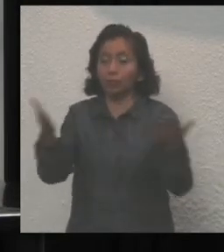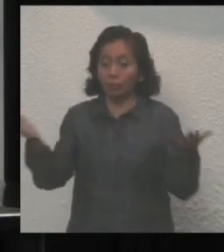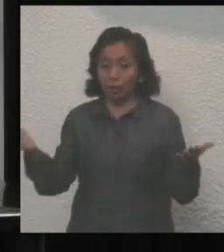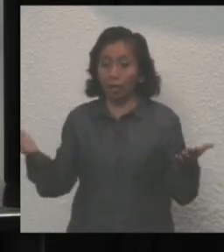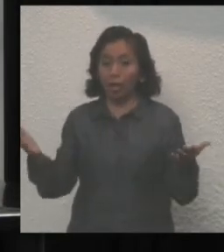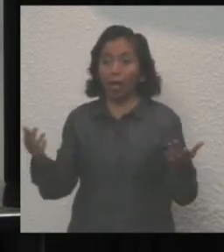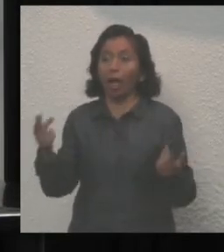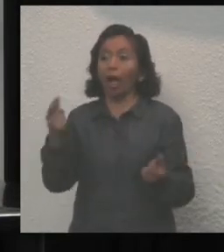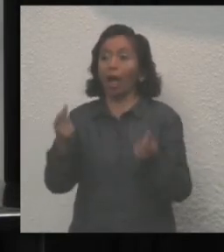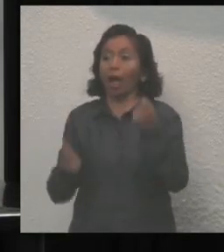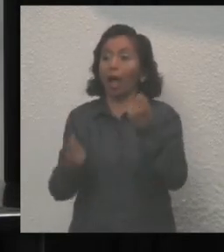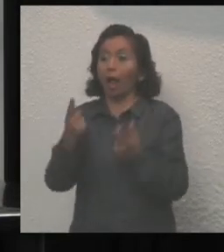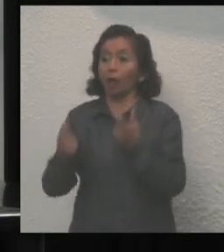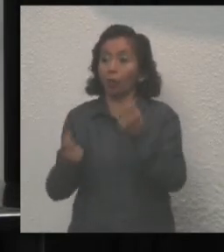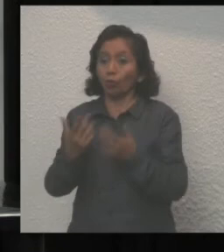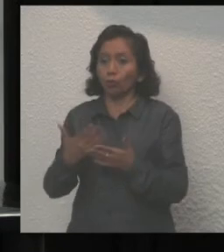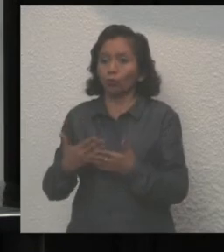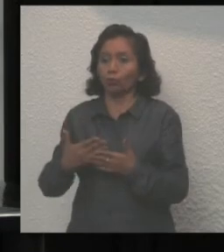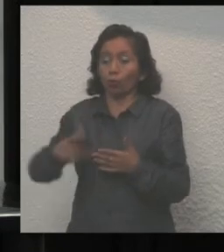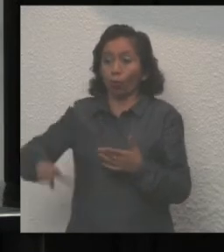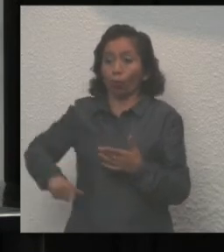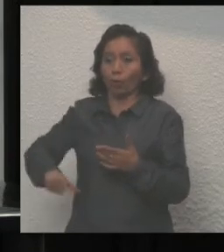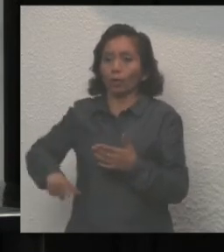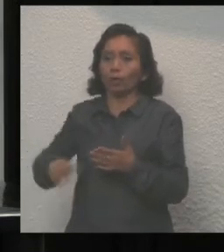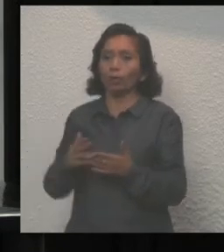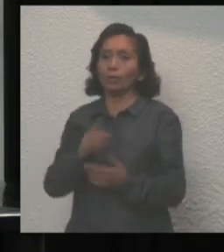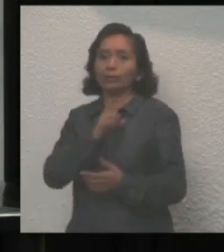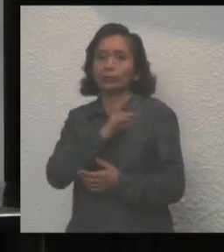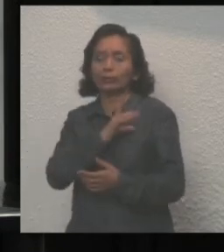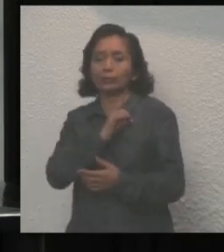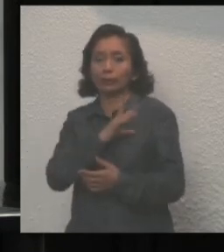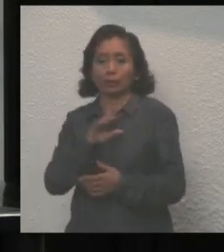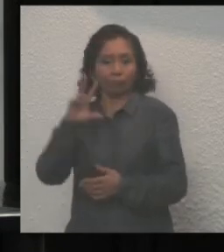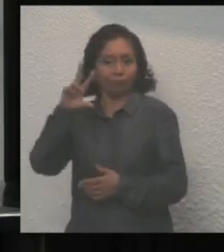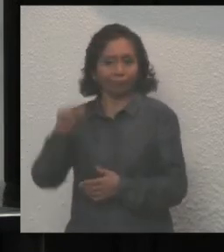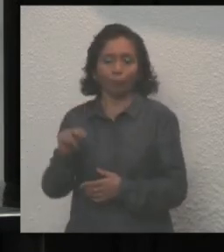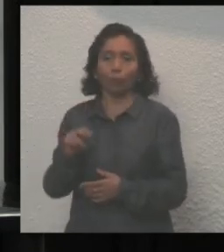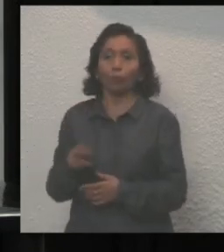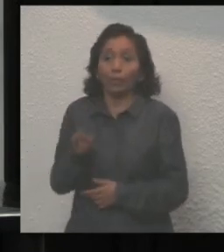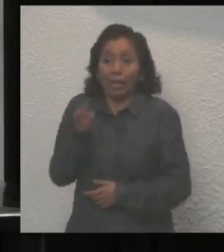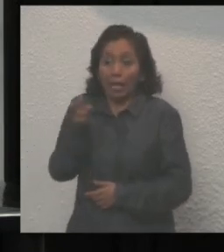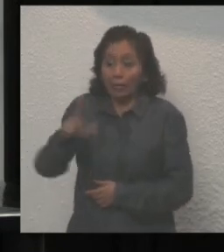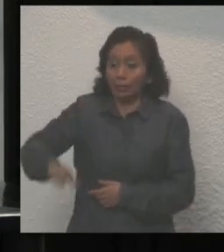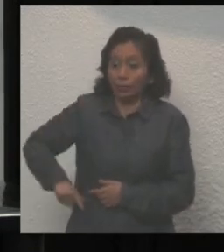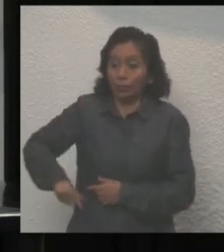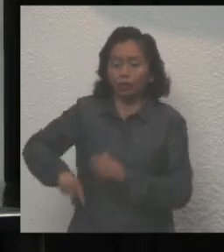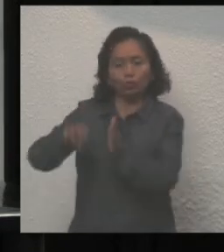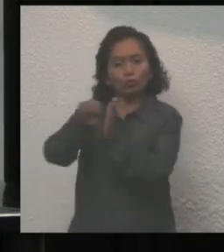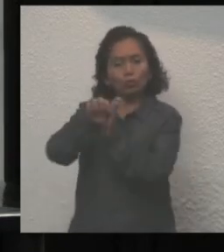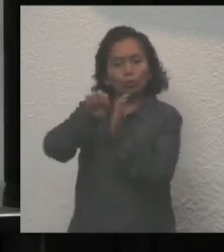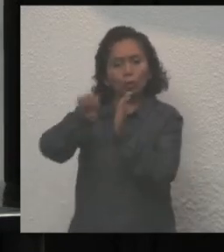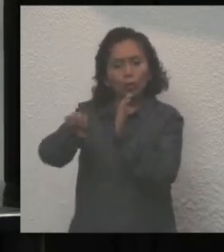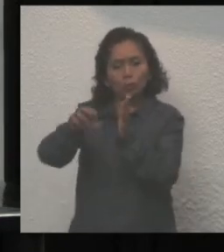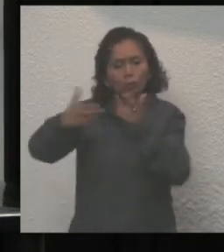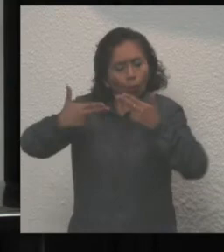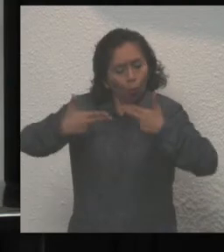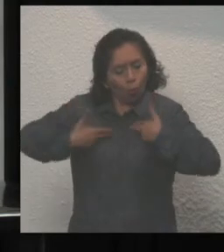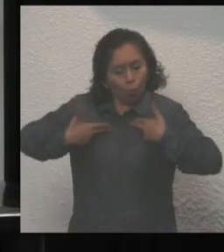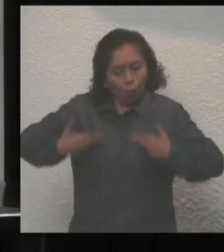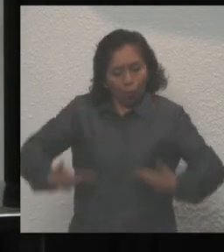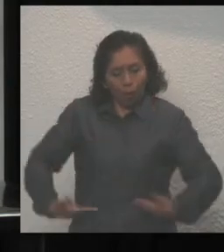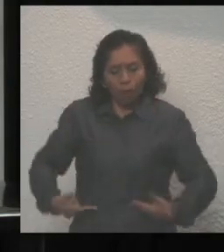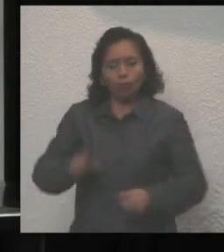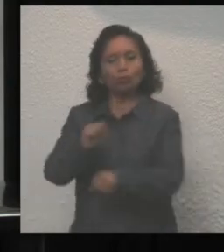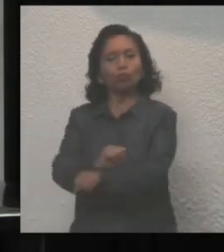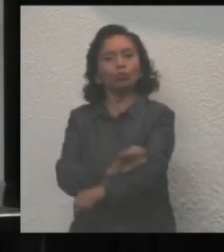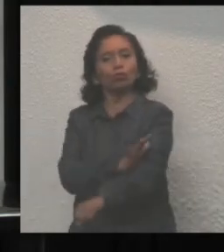momento, les dio miedo tomar. Este gobierno ha sido un ejemplo de un gobierno humanista, sensible